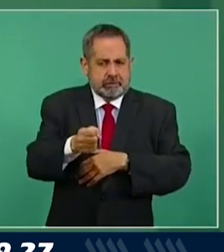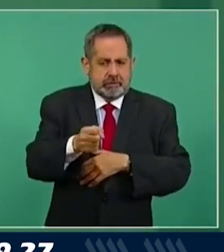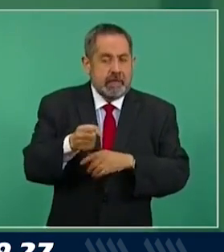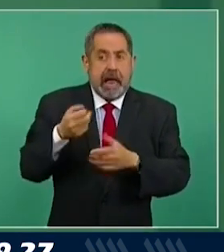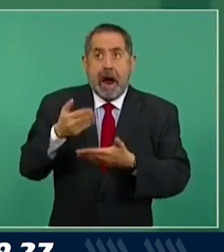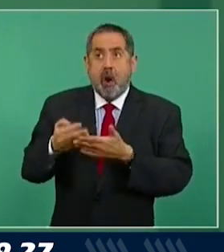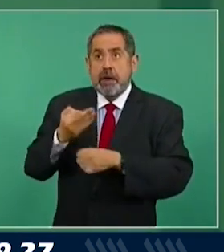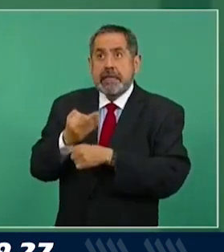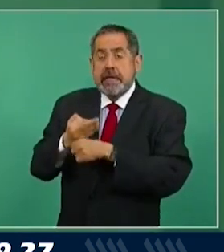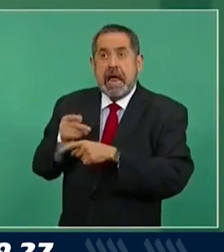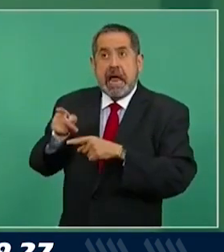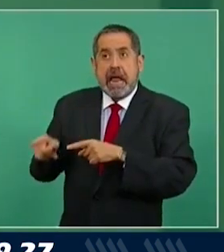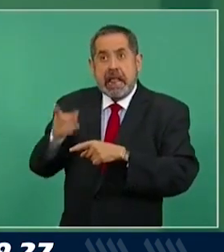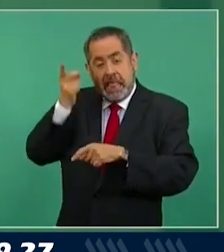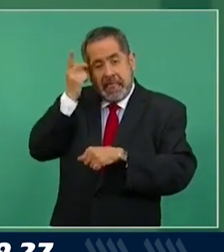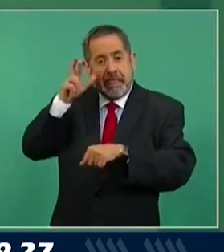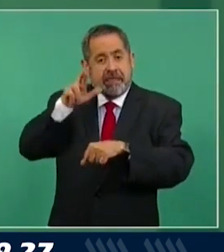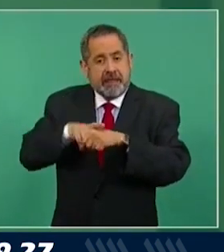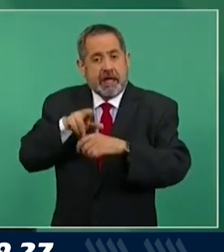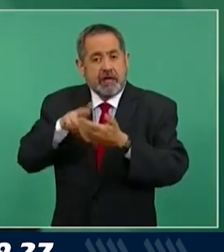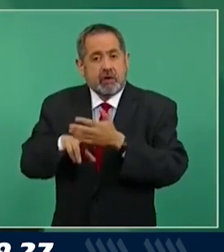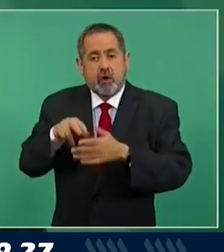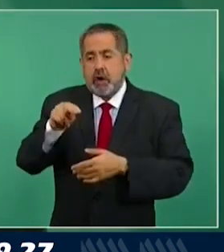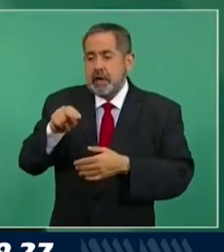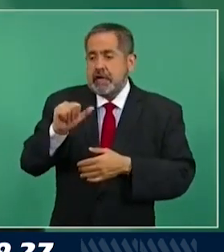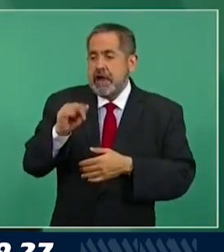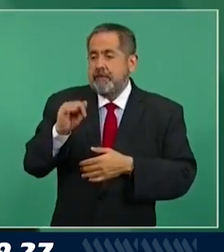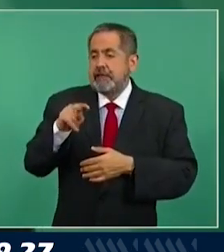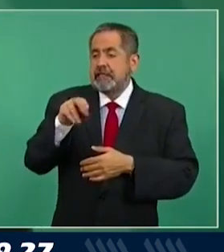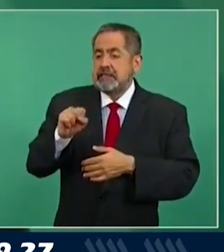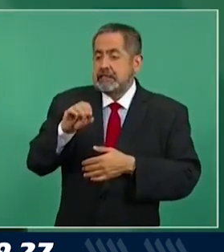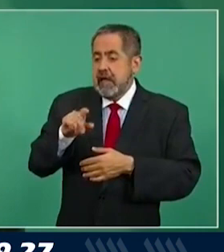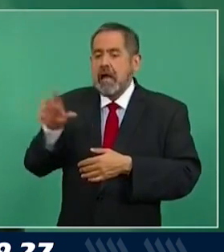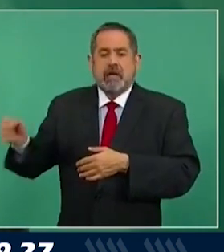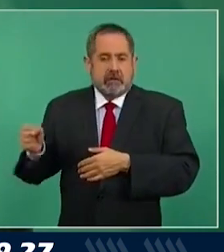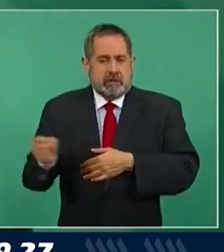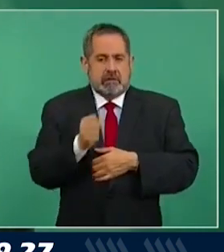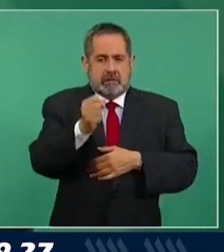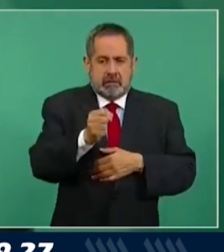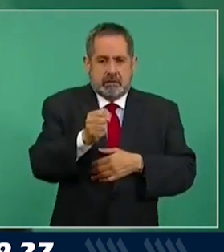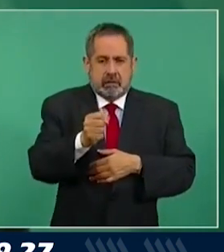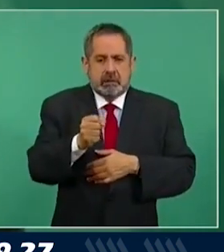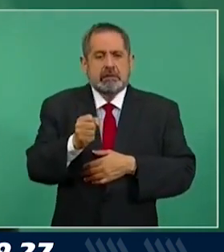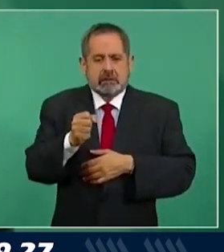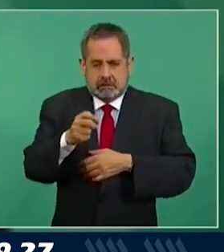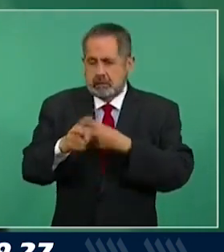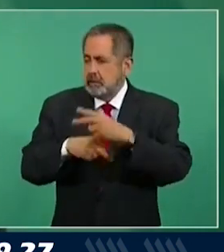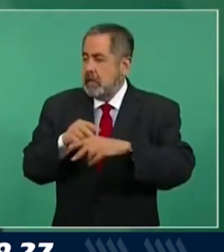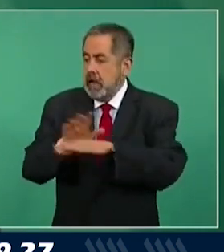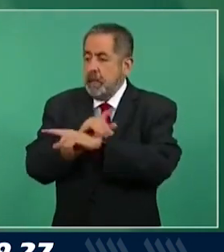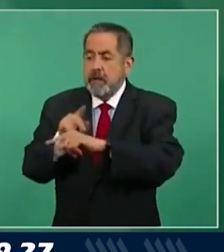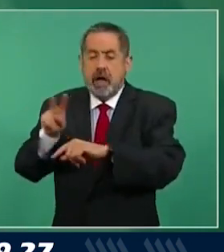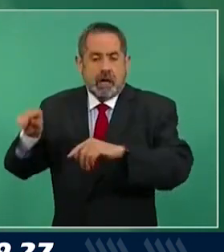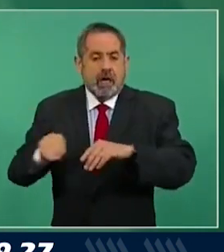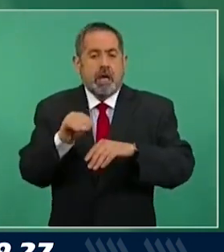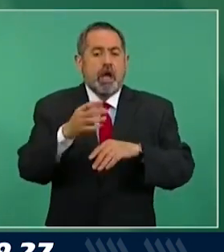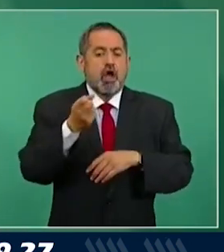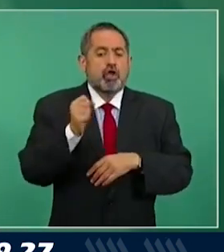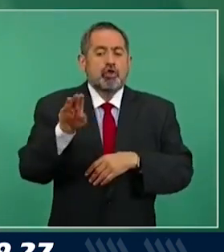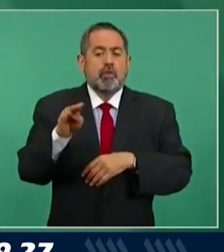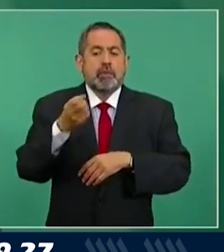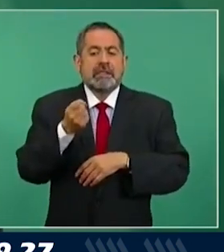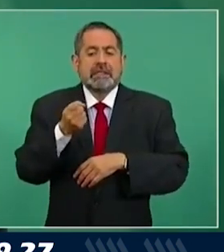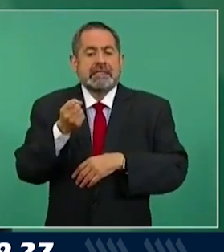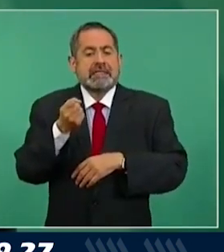director de Nacional Financiera. Él pasa a Hacienda. A la subsecretaría